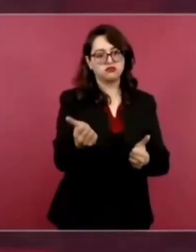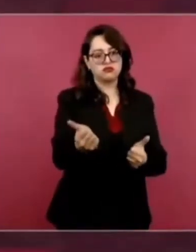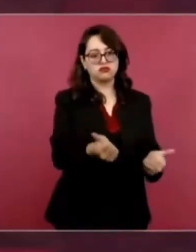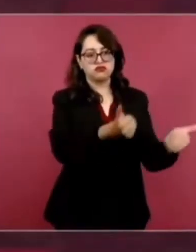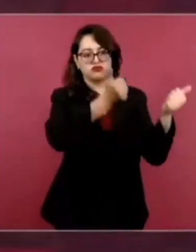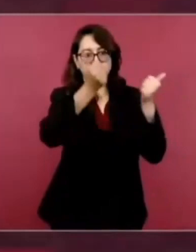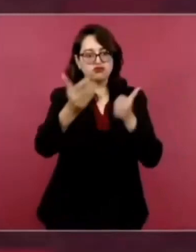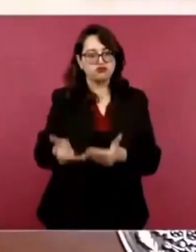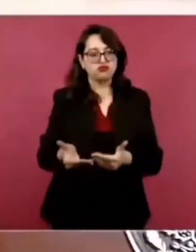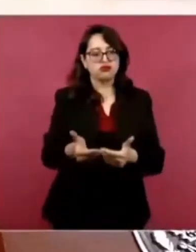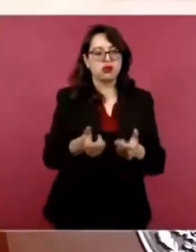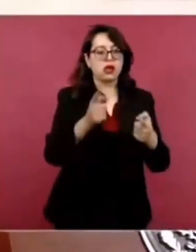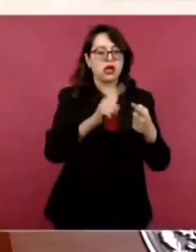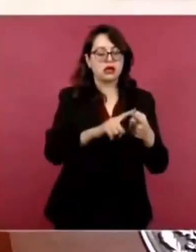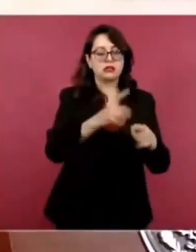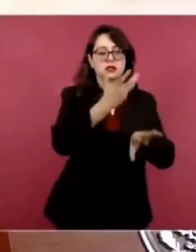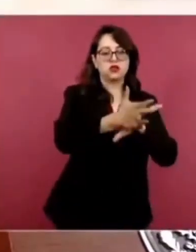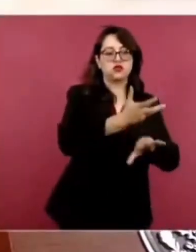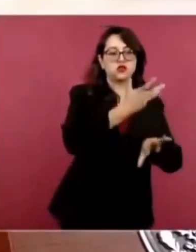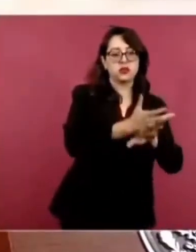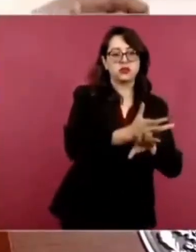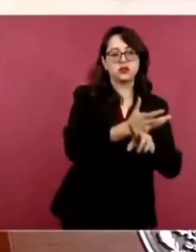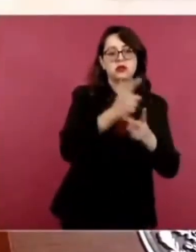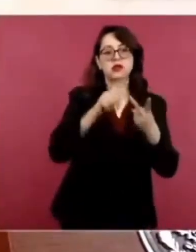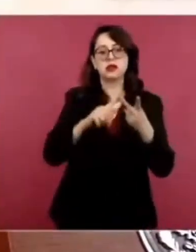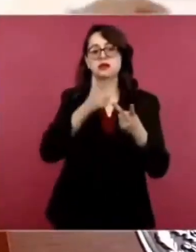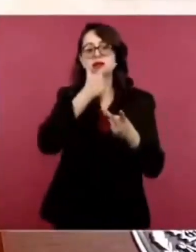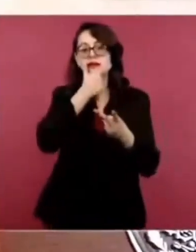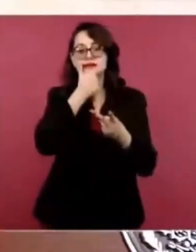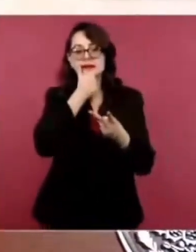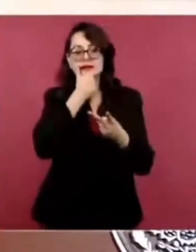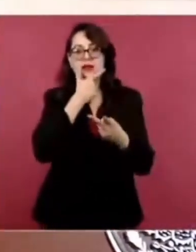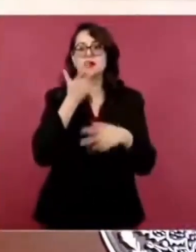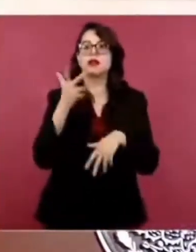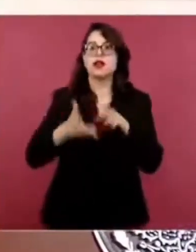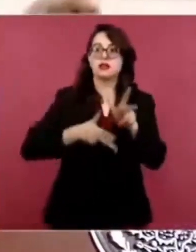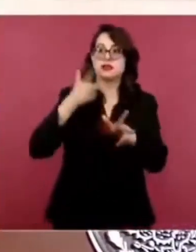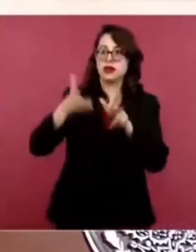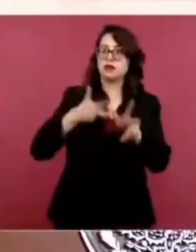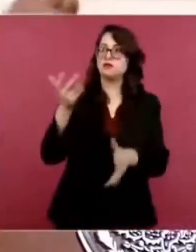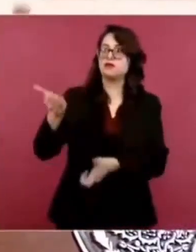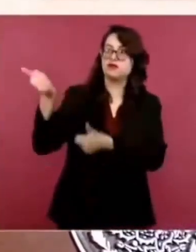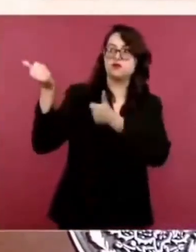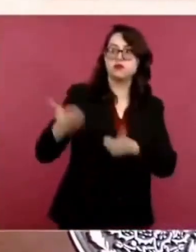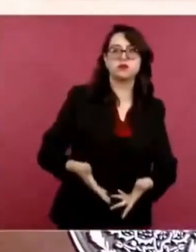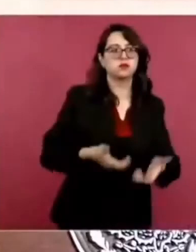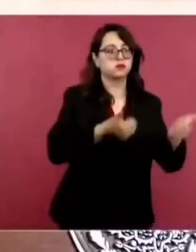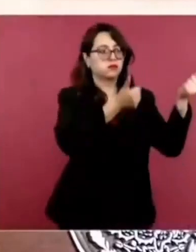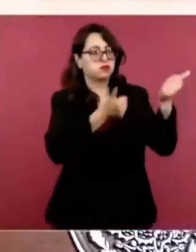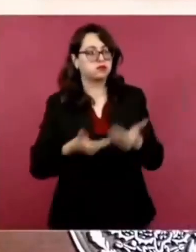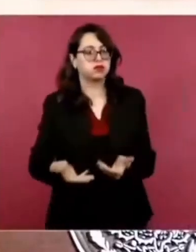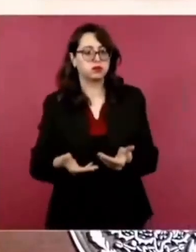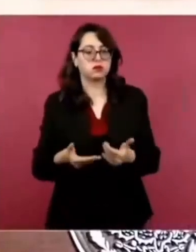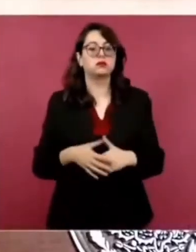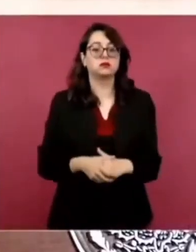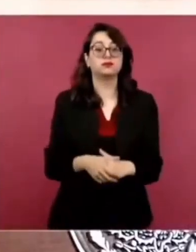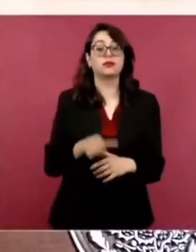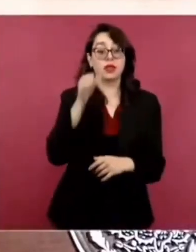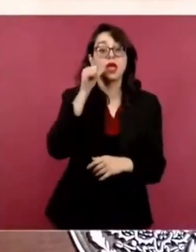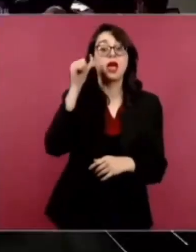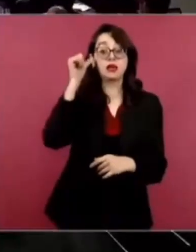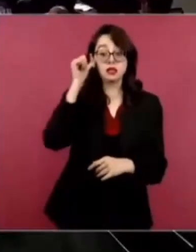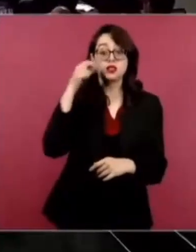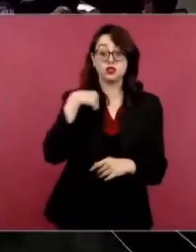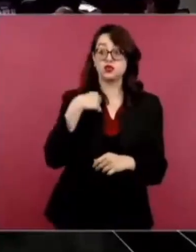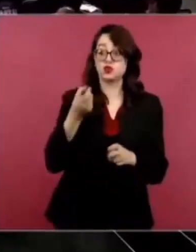Inglaterra que van a tener los trenes. Ayer nos trasladamos a un